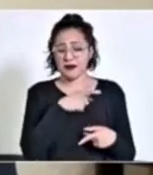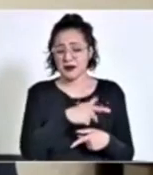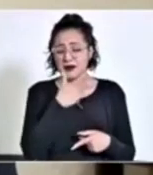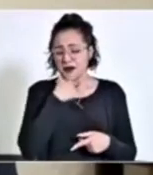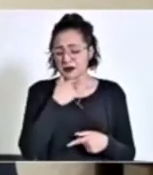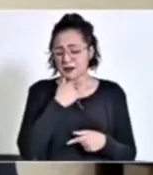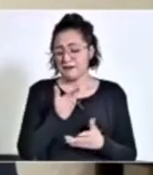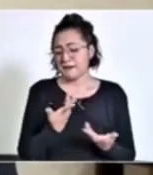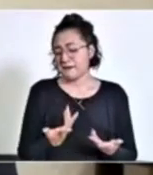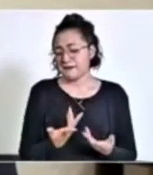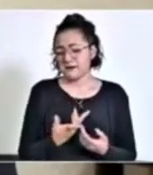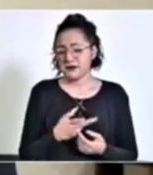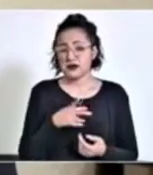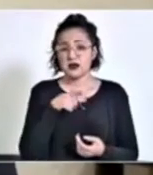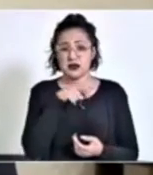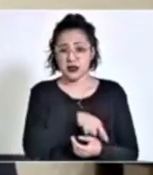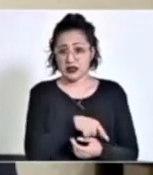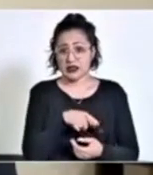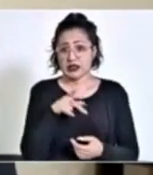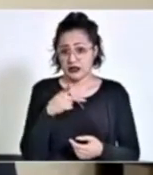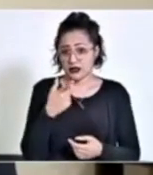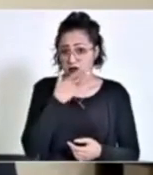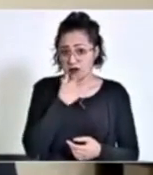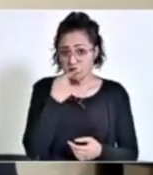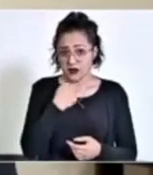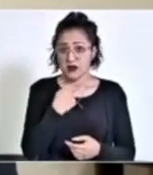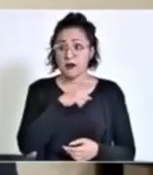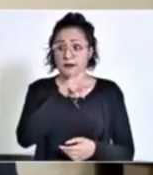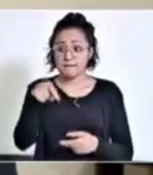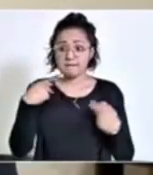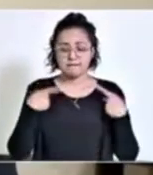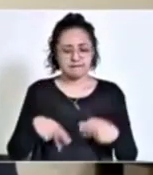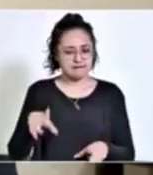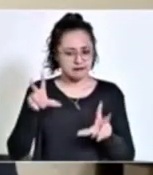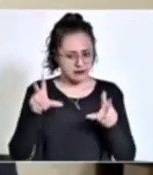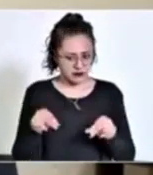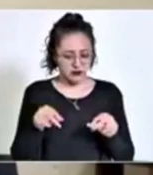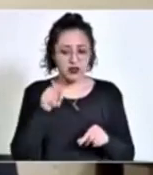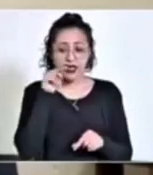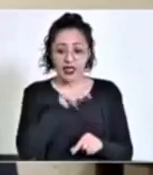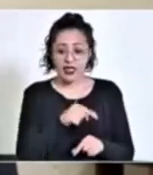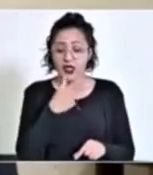Él, no su administrativo, ¿eh? No, no, no, no.